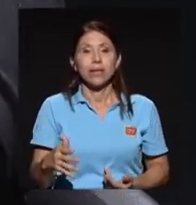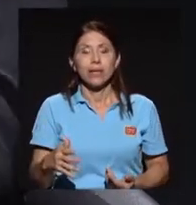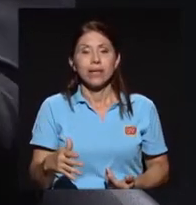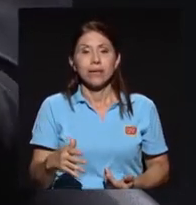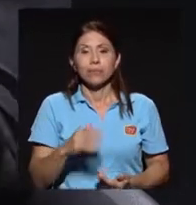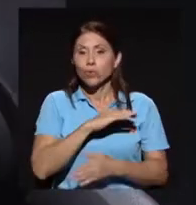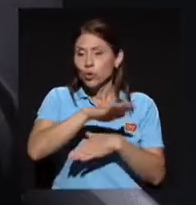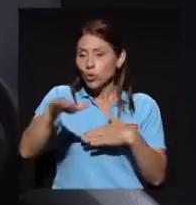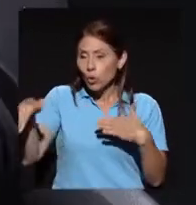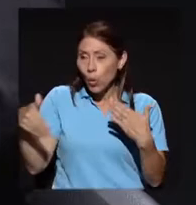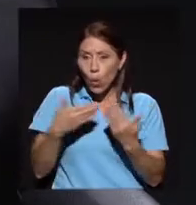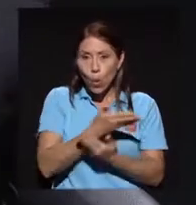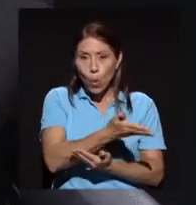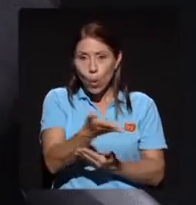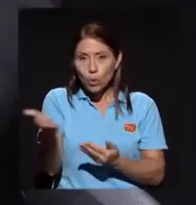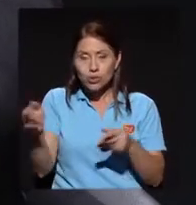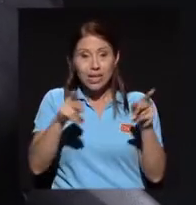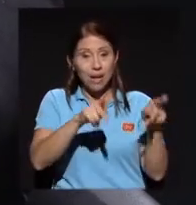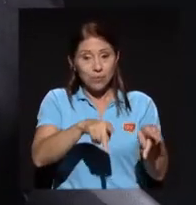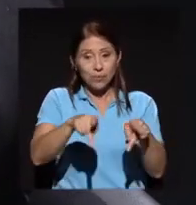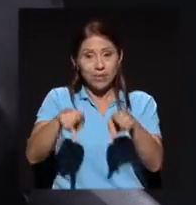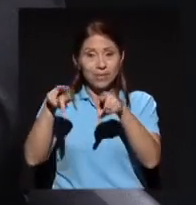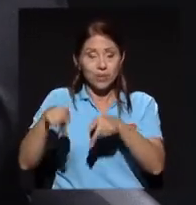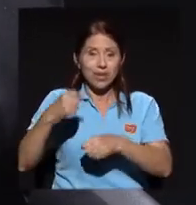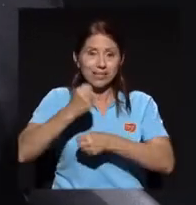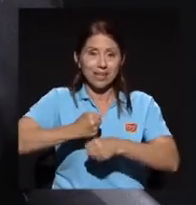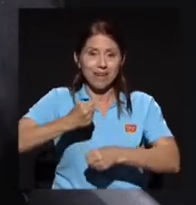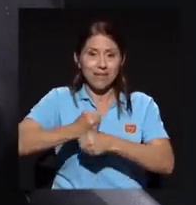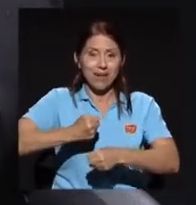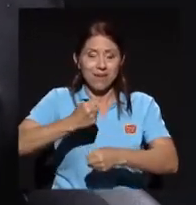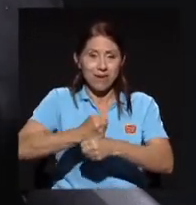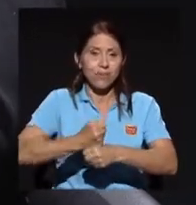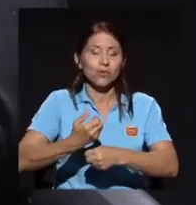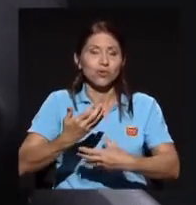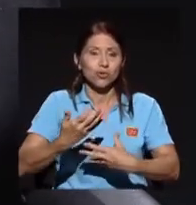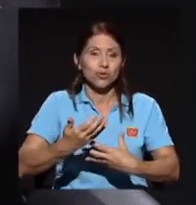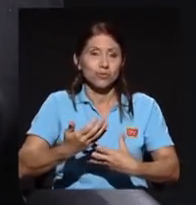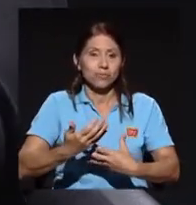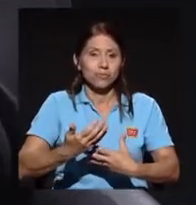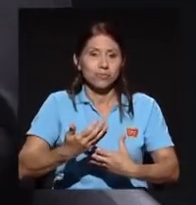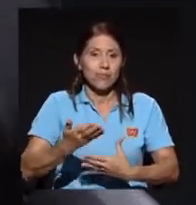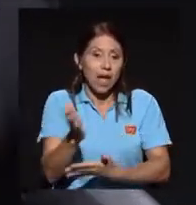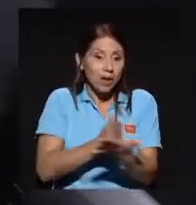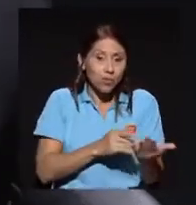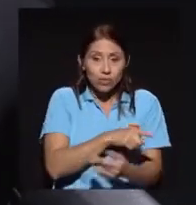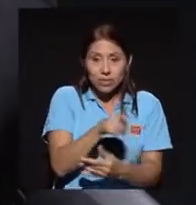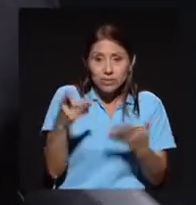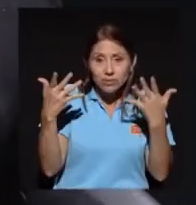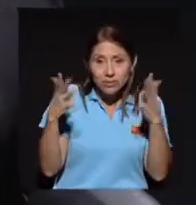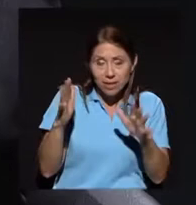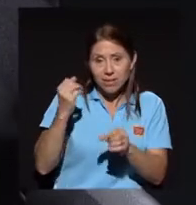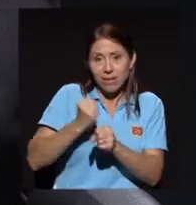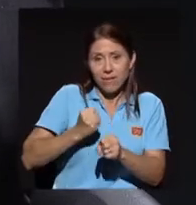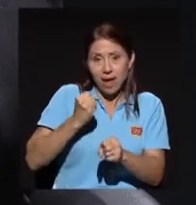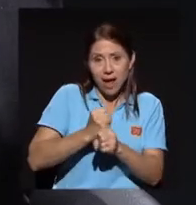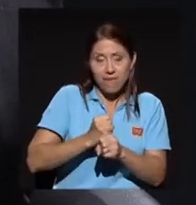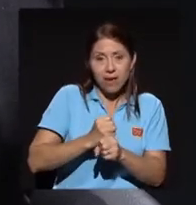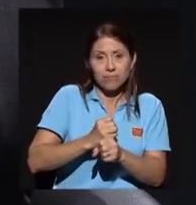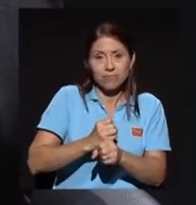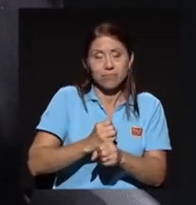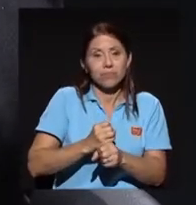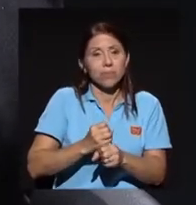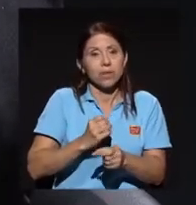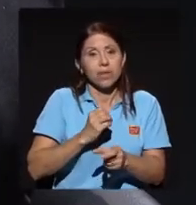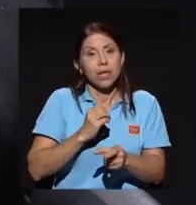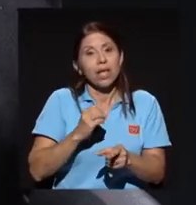todos éramos personas que trabajábamos en, algunos habían trabajado o tenían en ese caso